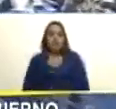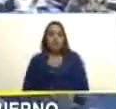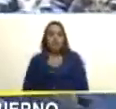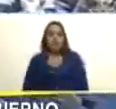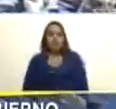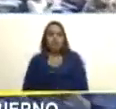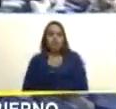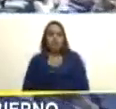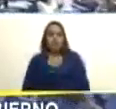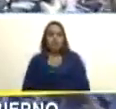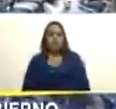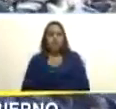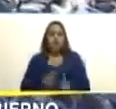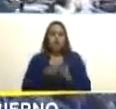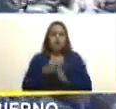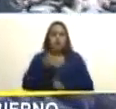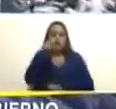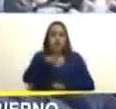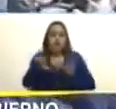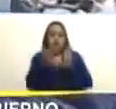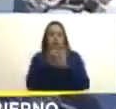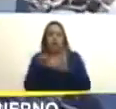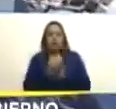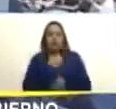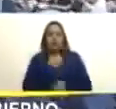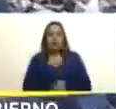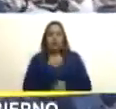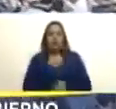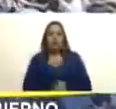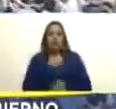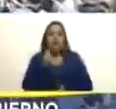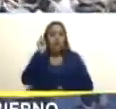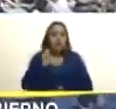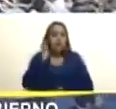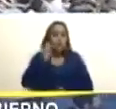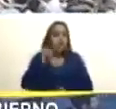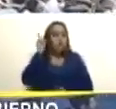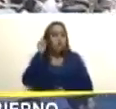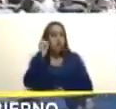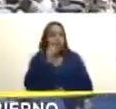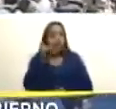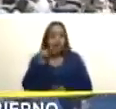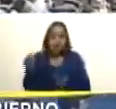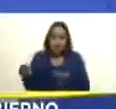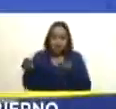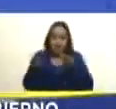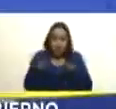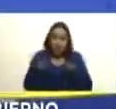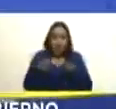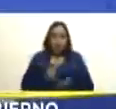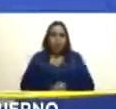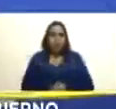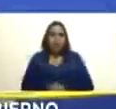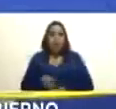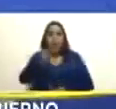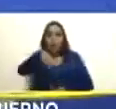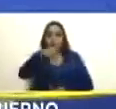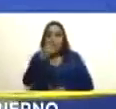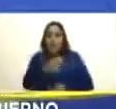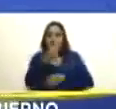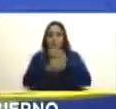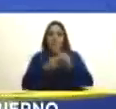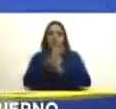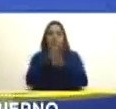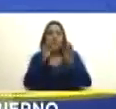así que esta ley orgánica diputados diputadas está en sus manos ustedes implementarán los